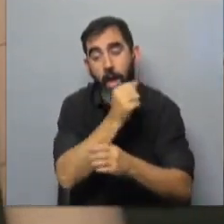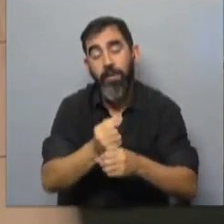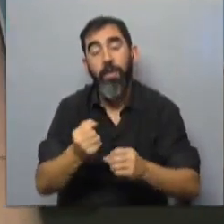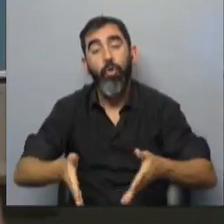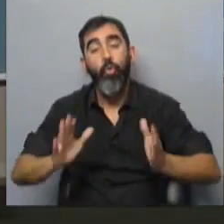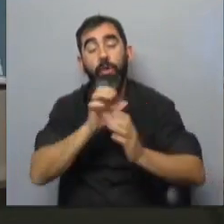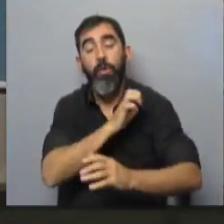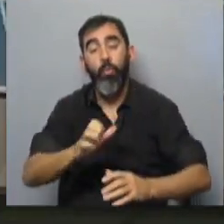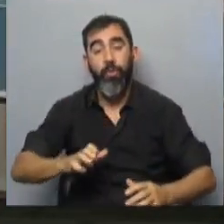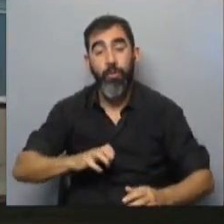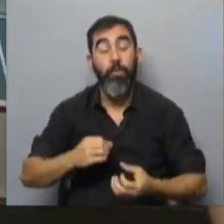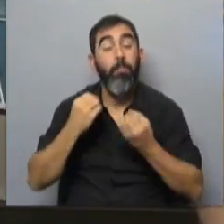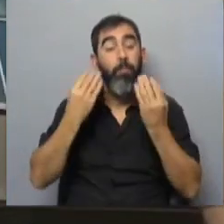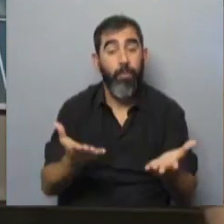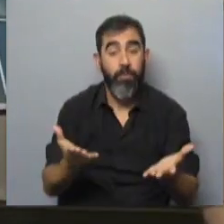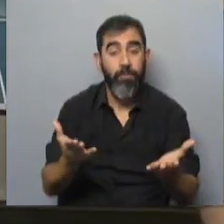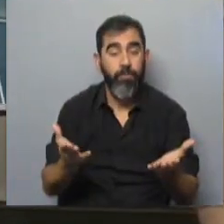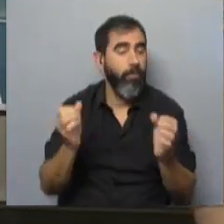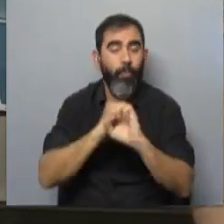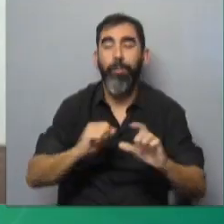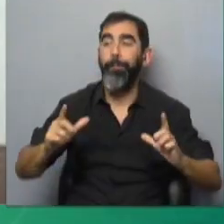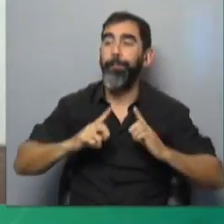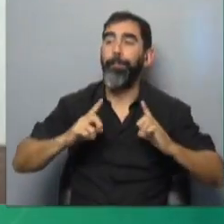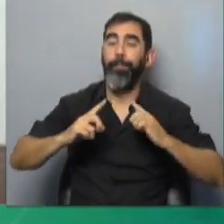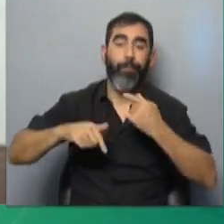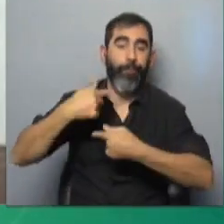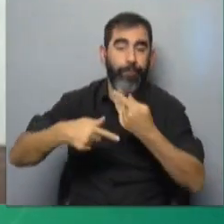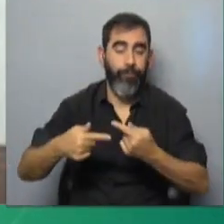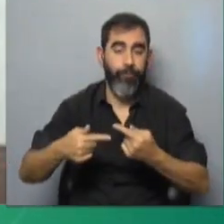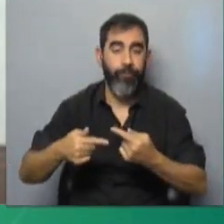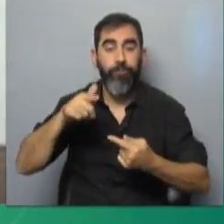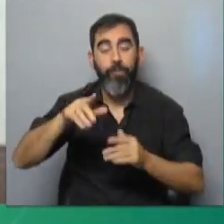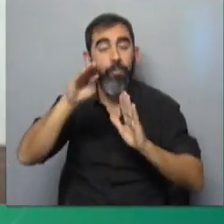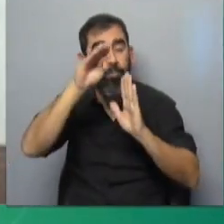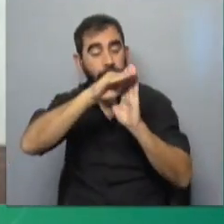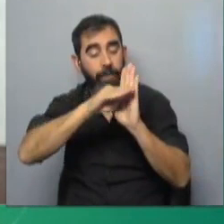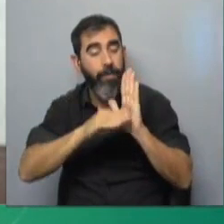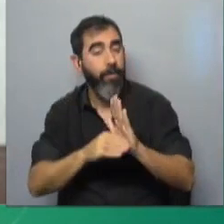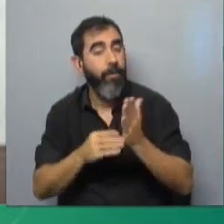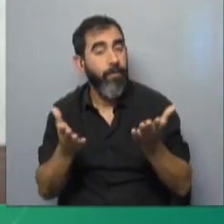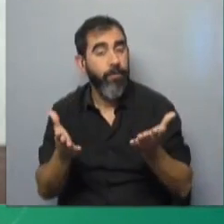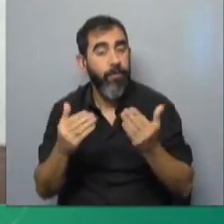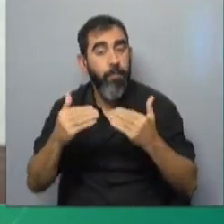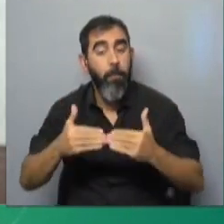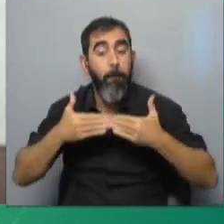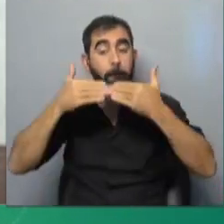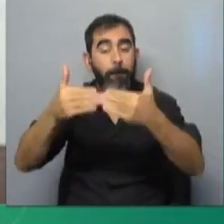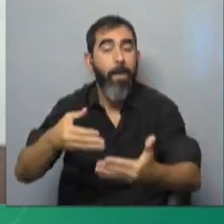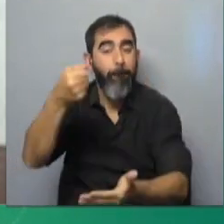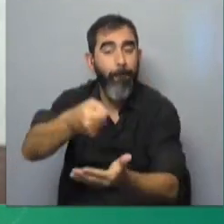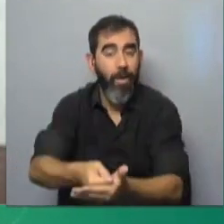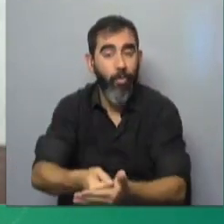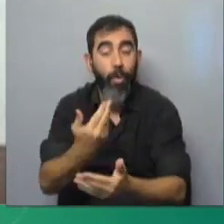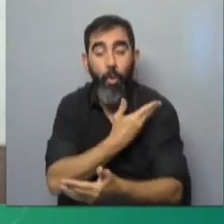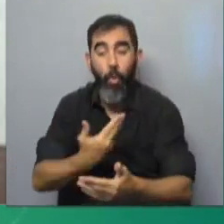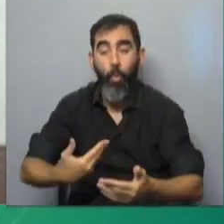Ejecutiva. Sí, porque nosotros no podemos esperar más. Aparte, esto es una medida que nos posterga los pagos, porque acá el Poder